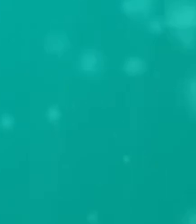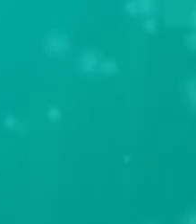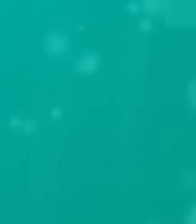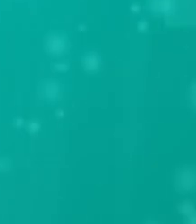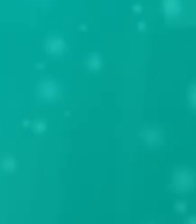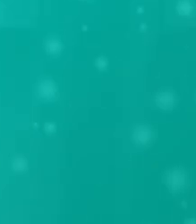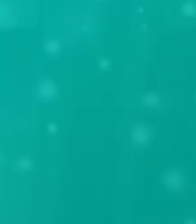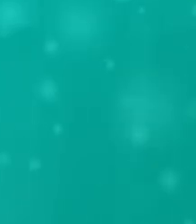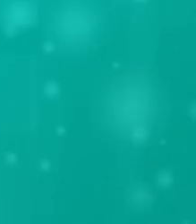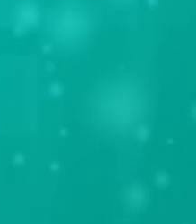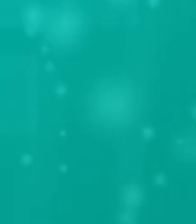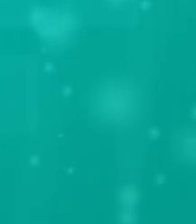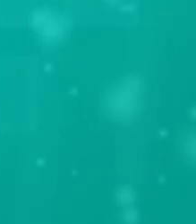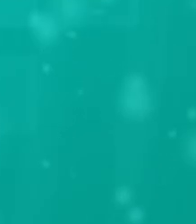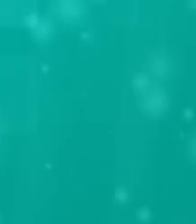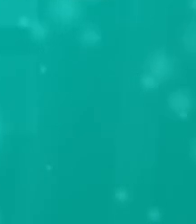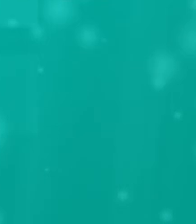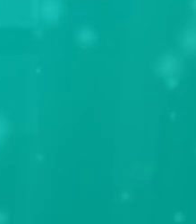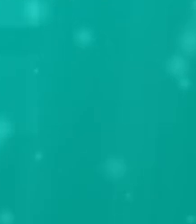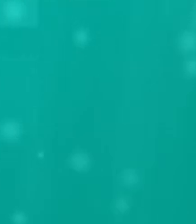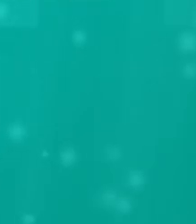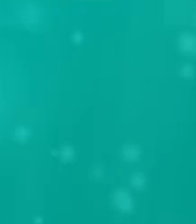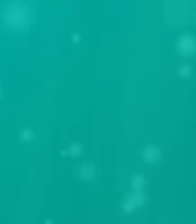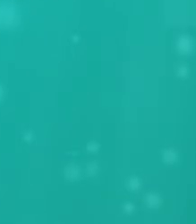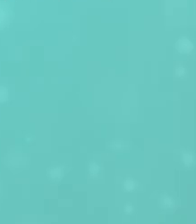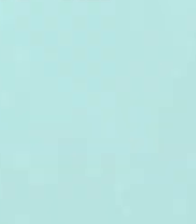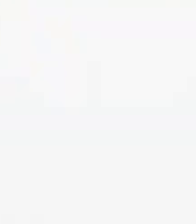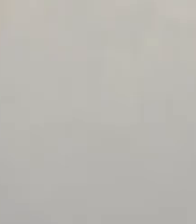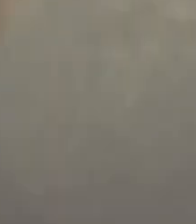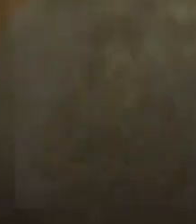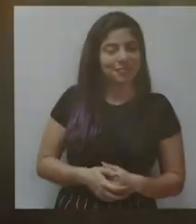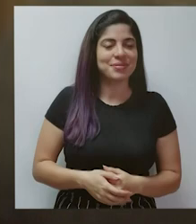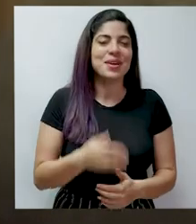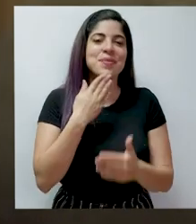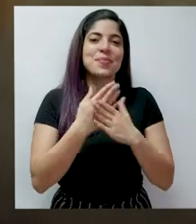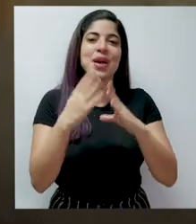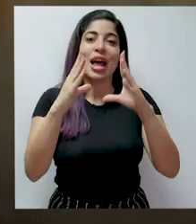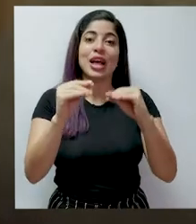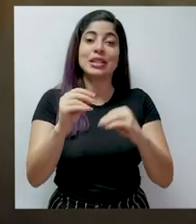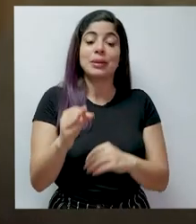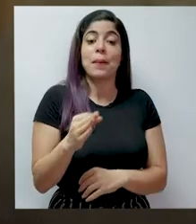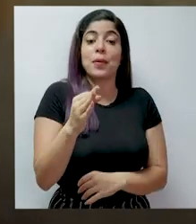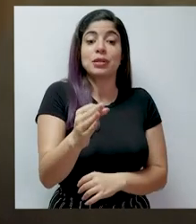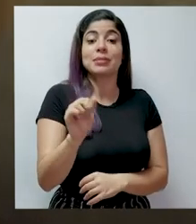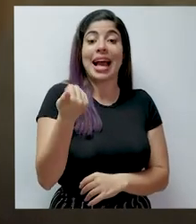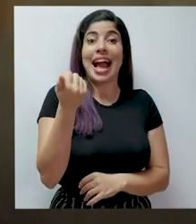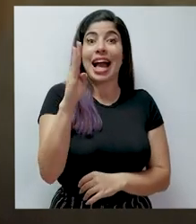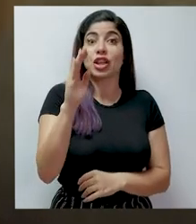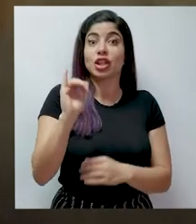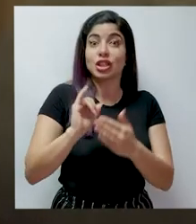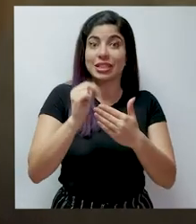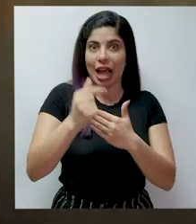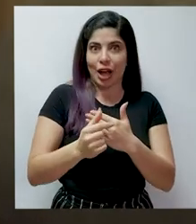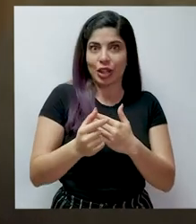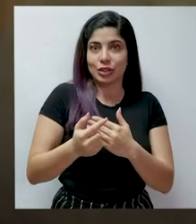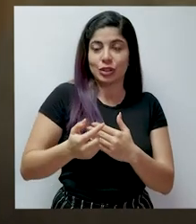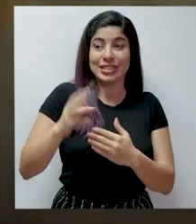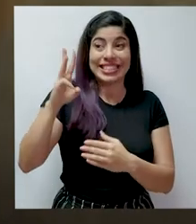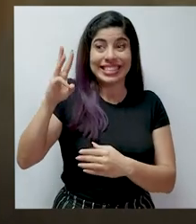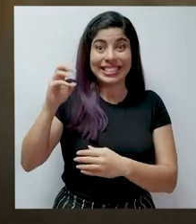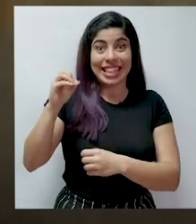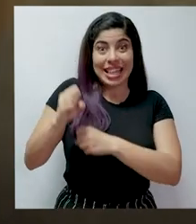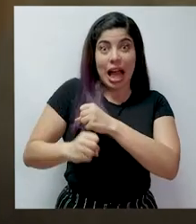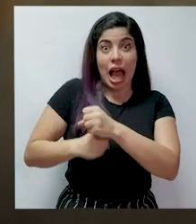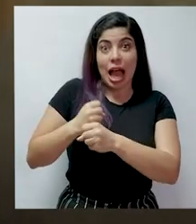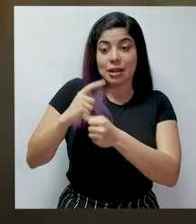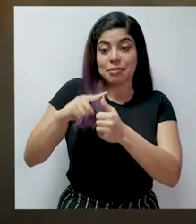Estamos listos para la transición a la televisión digital. Buenas noches. Este próximo 14 de agosto, casi